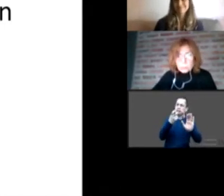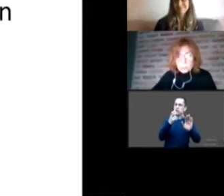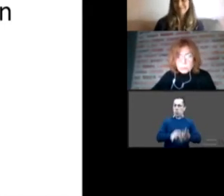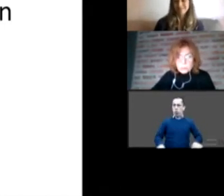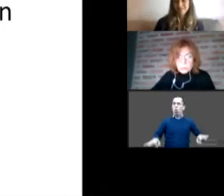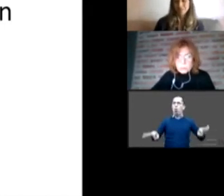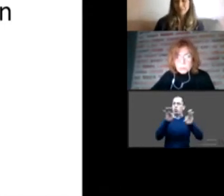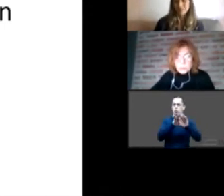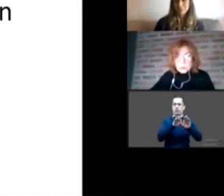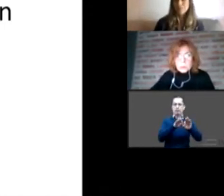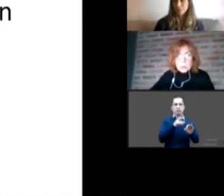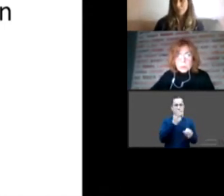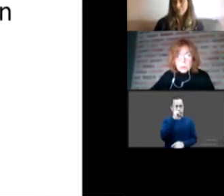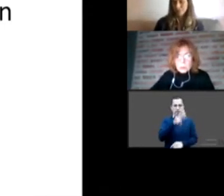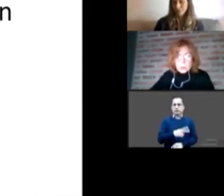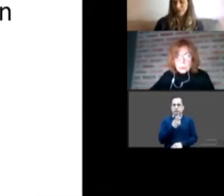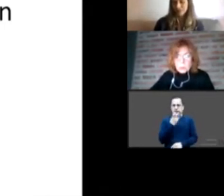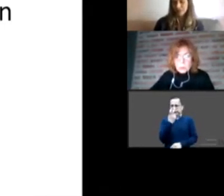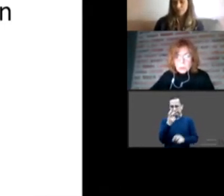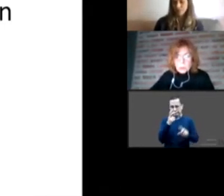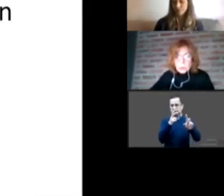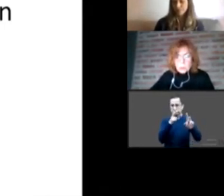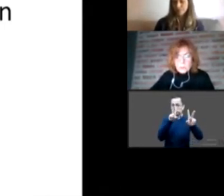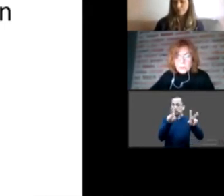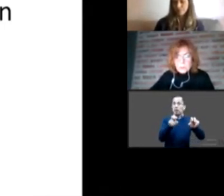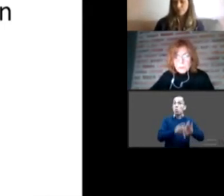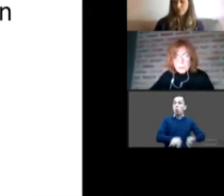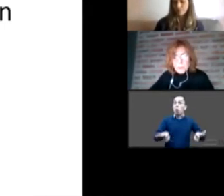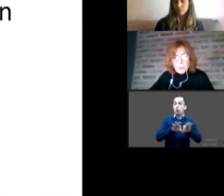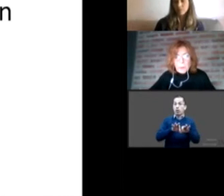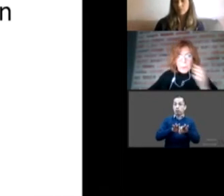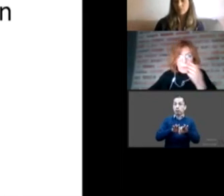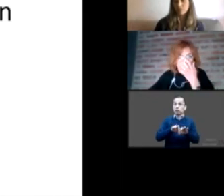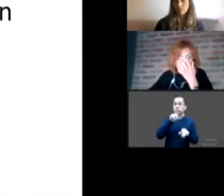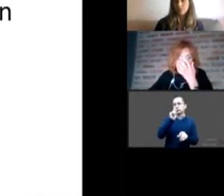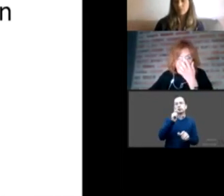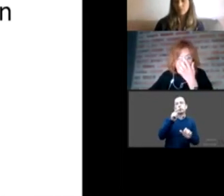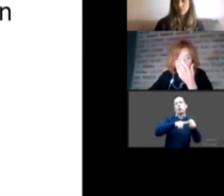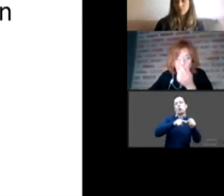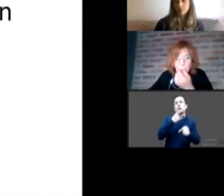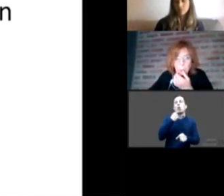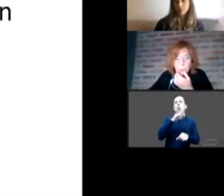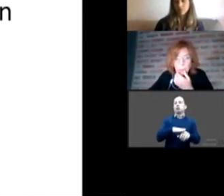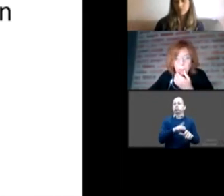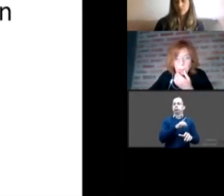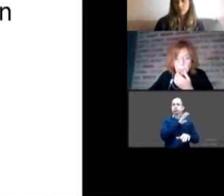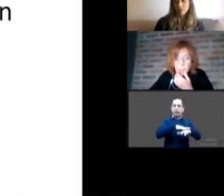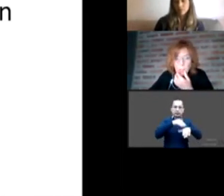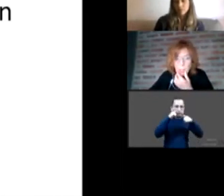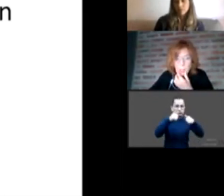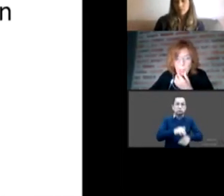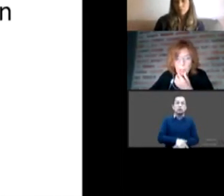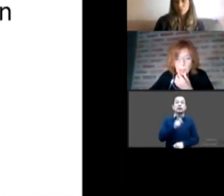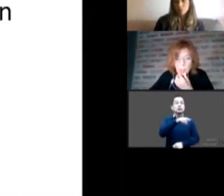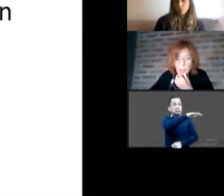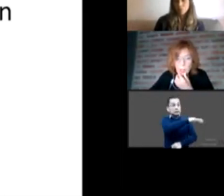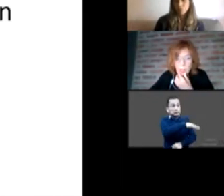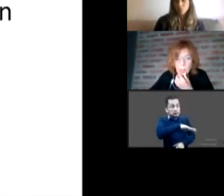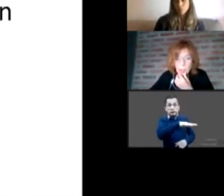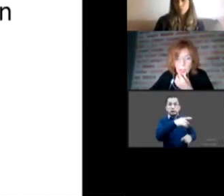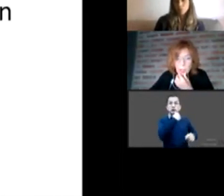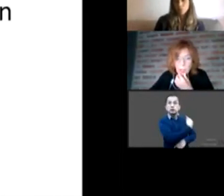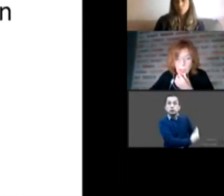la pondría en rojo es visibilizar la vulnerabilidad puede ser una gran herramienta de cambio